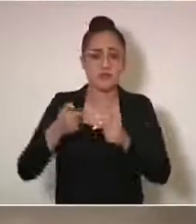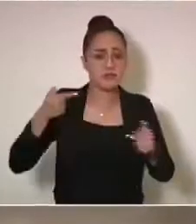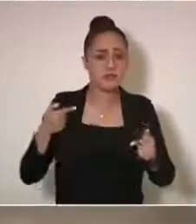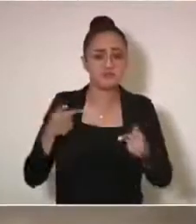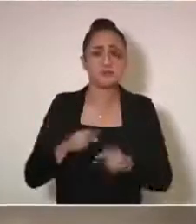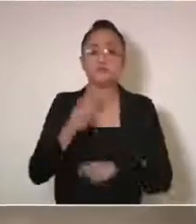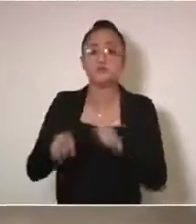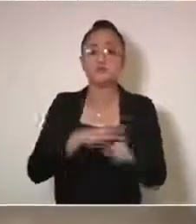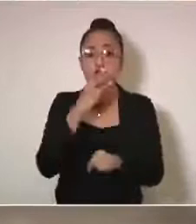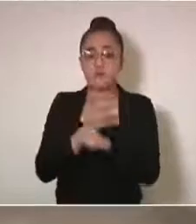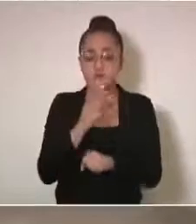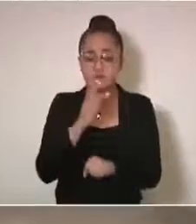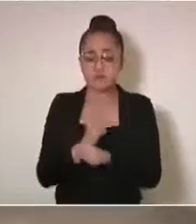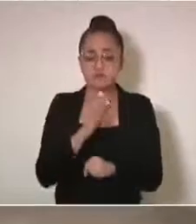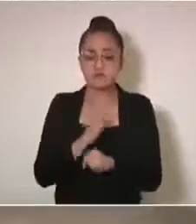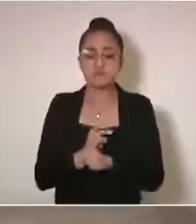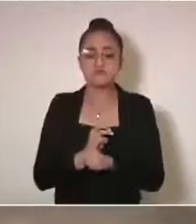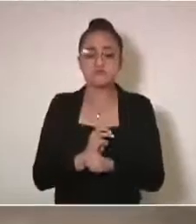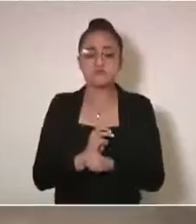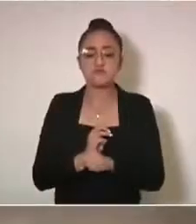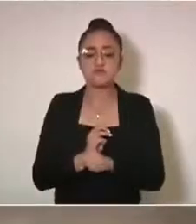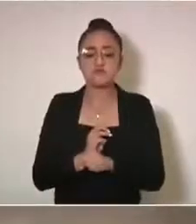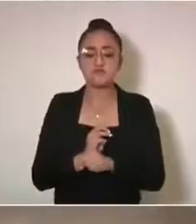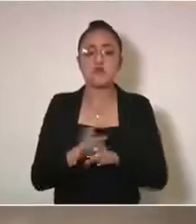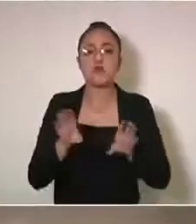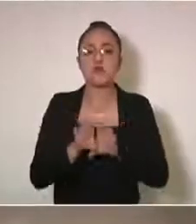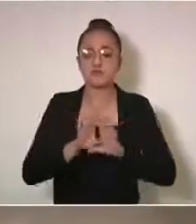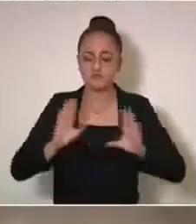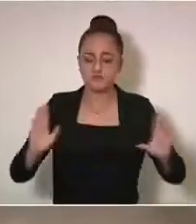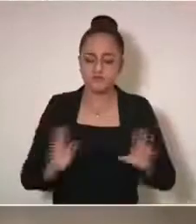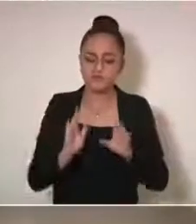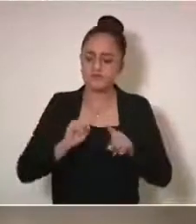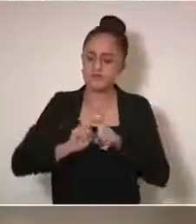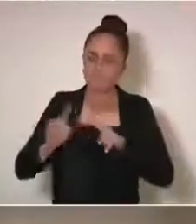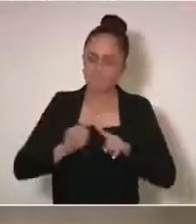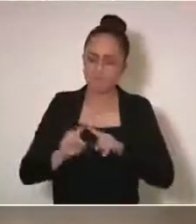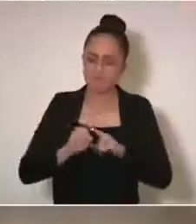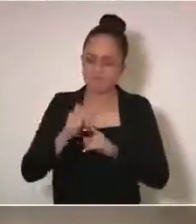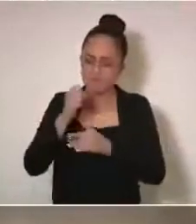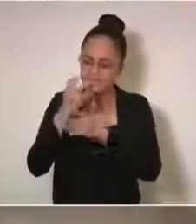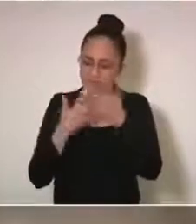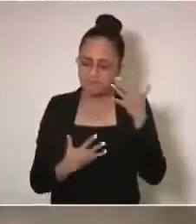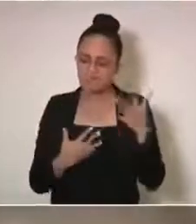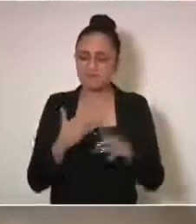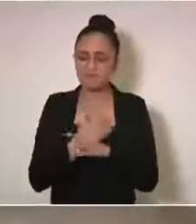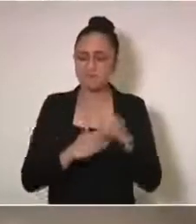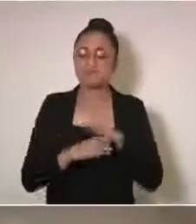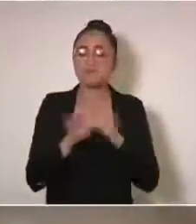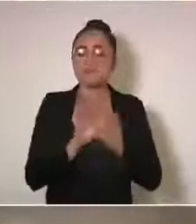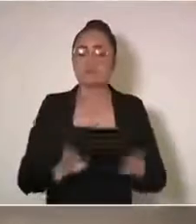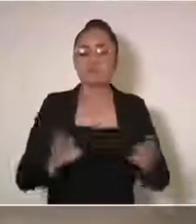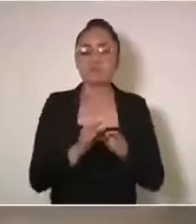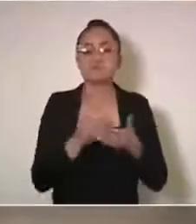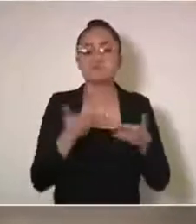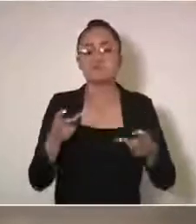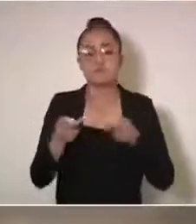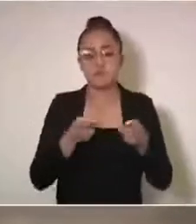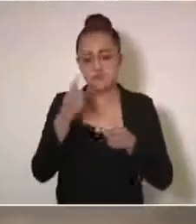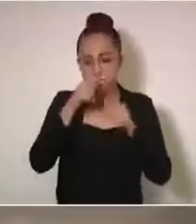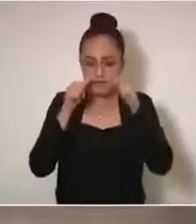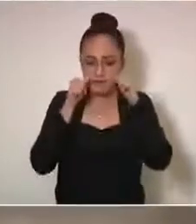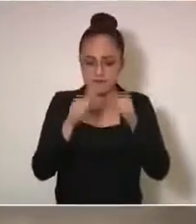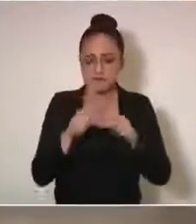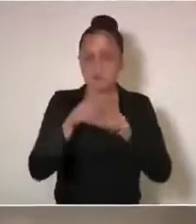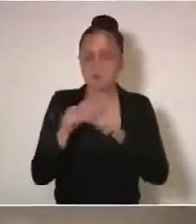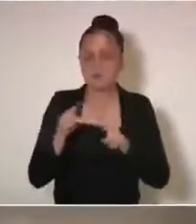Tercera etapa, formación para atender la diversidad. Es importantísimo que hoy nos preparemos para atender la